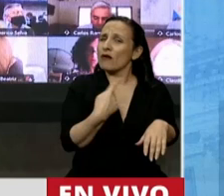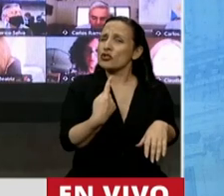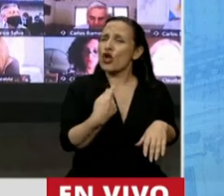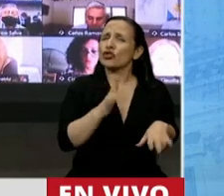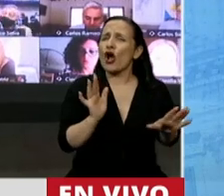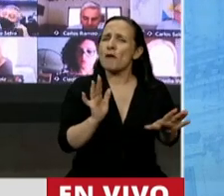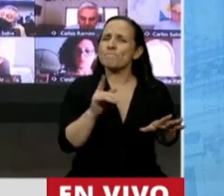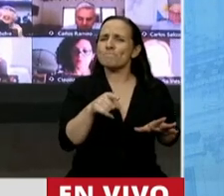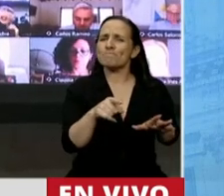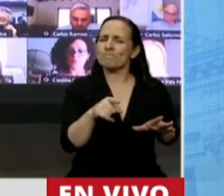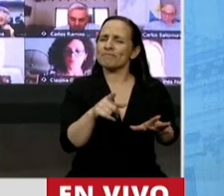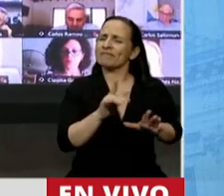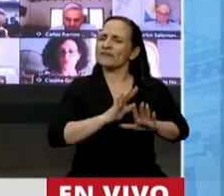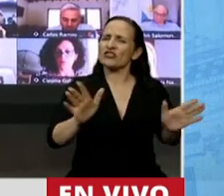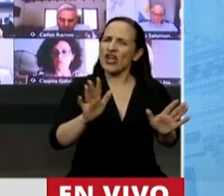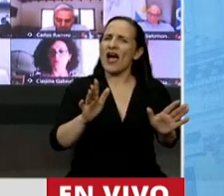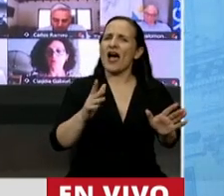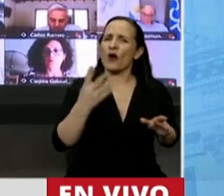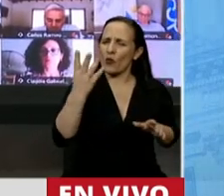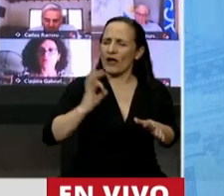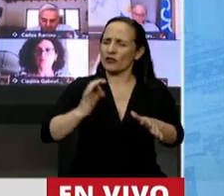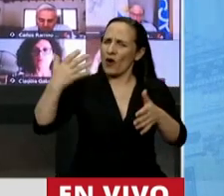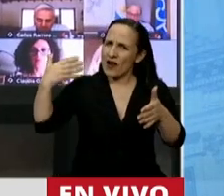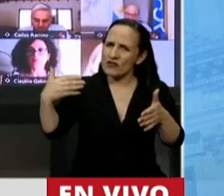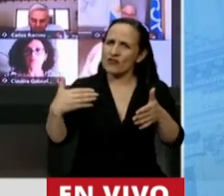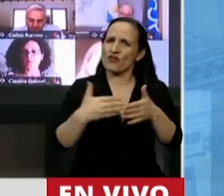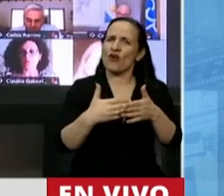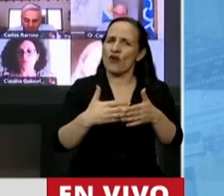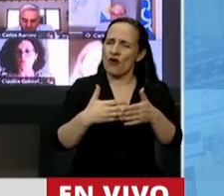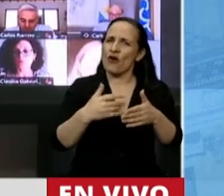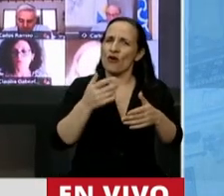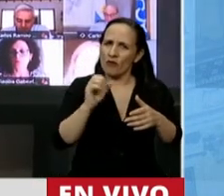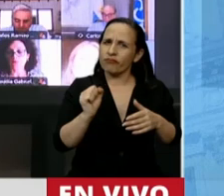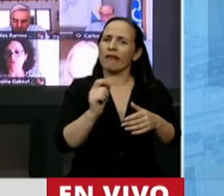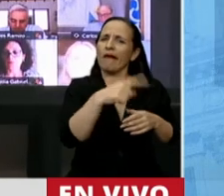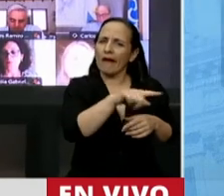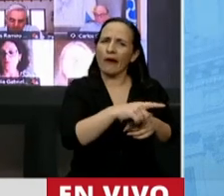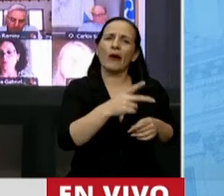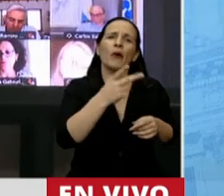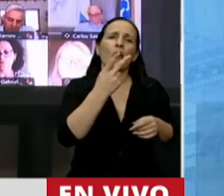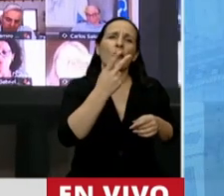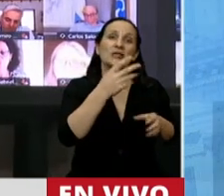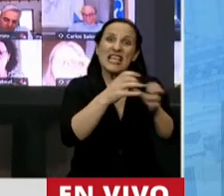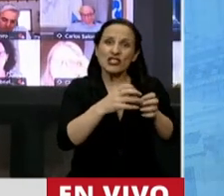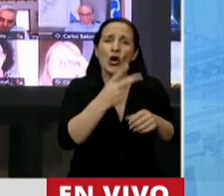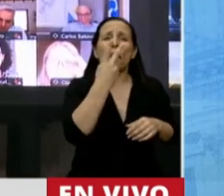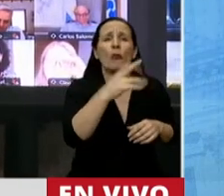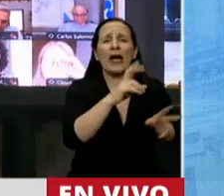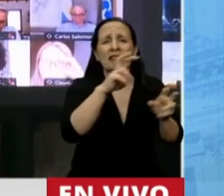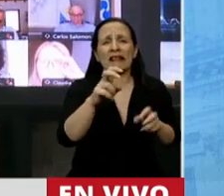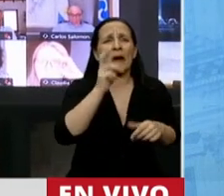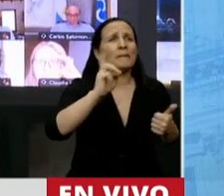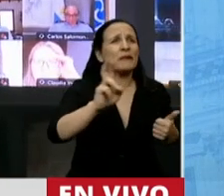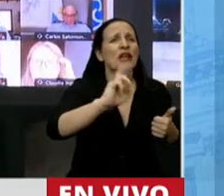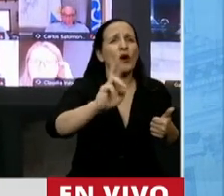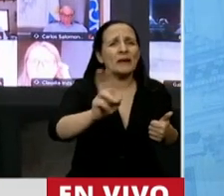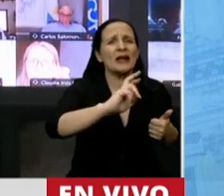repetir la lección que sí nosotros tuvimos durante cuatro años. Teníamos 20 cuestiones de privilegio por sesión. Teníamos